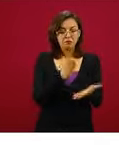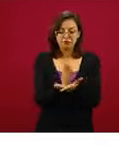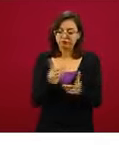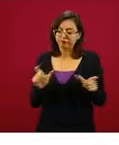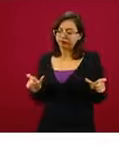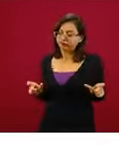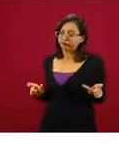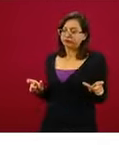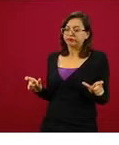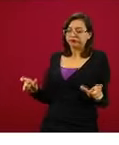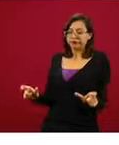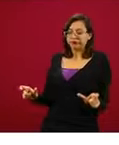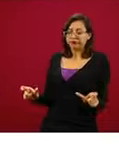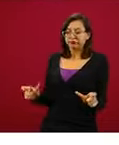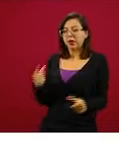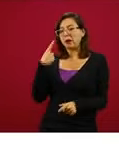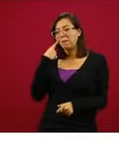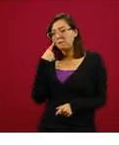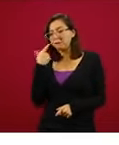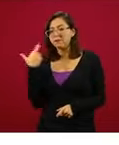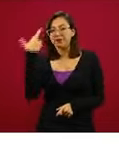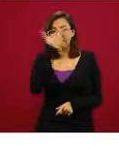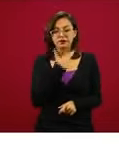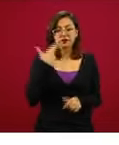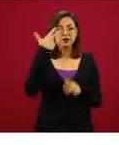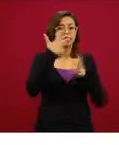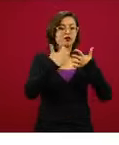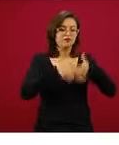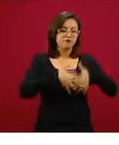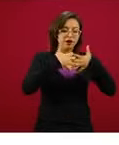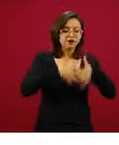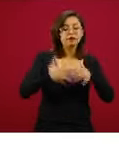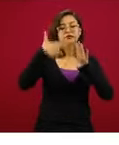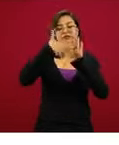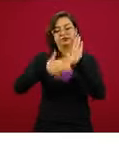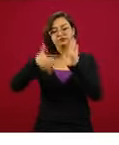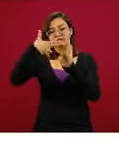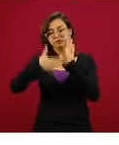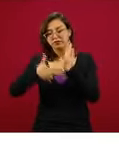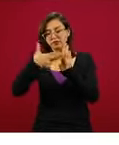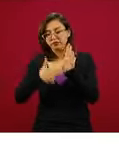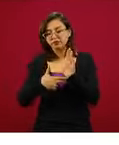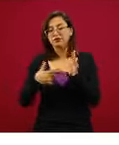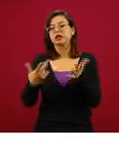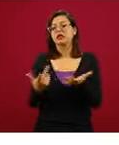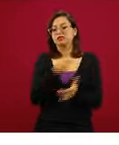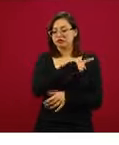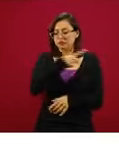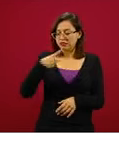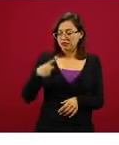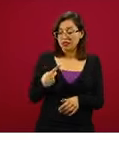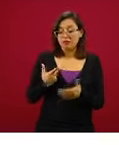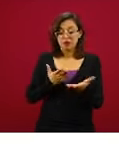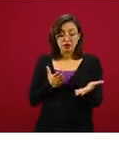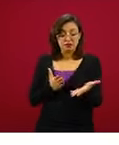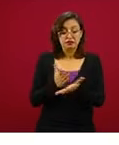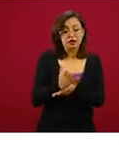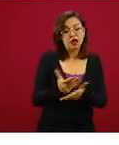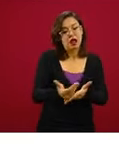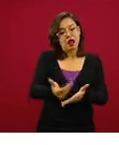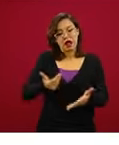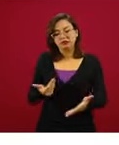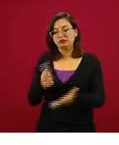instalaciones de fábricas y talleres, la sanitización e higiene de los espacios